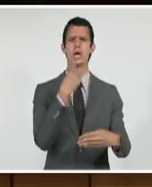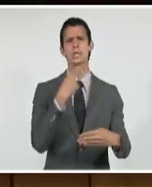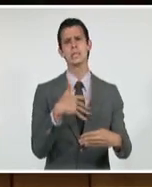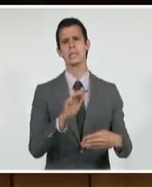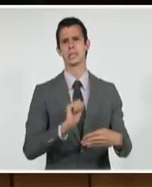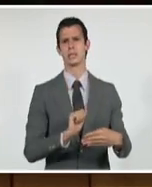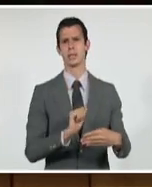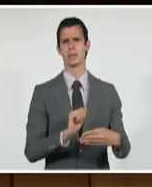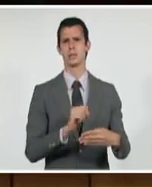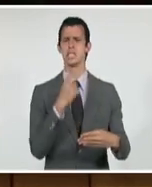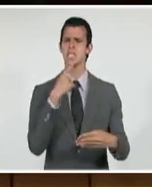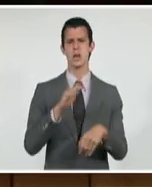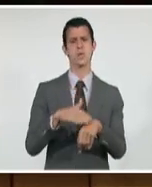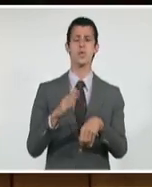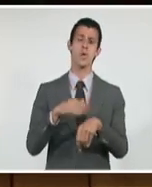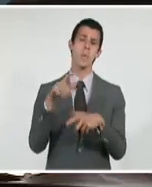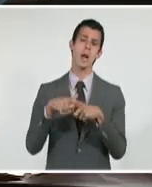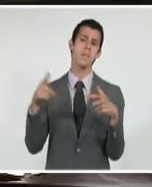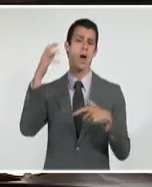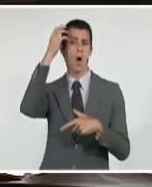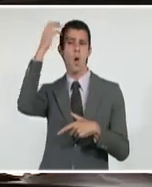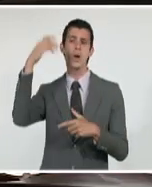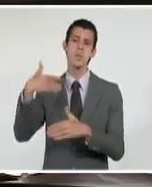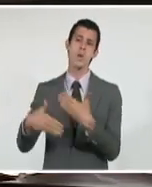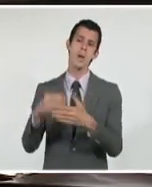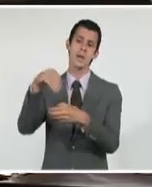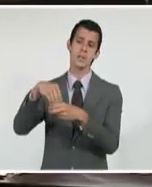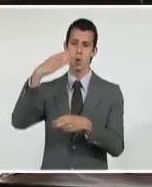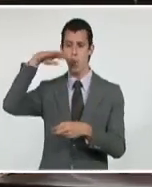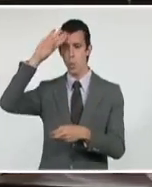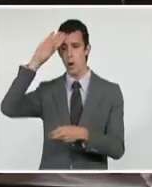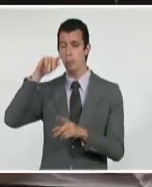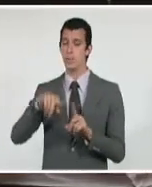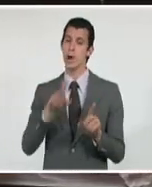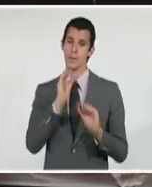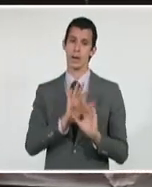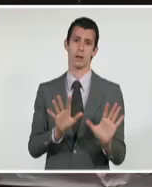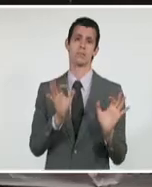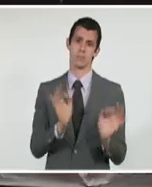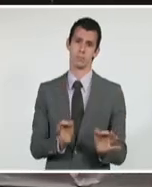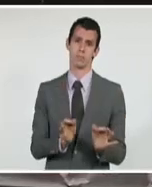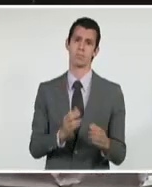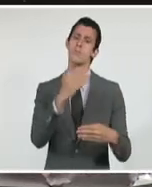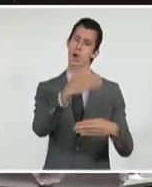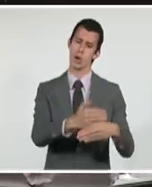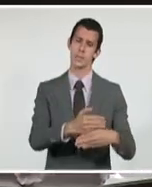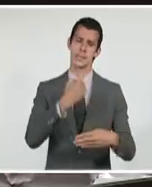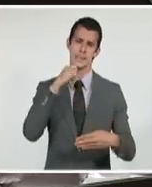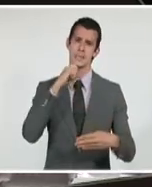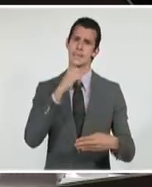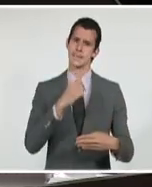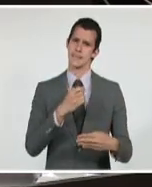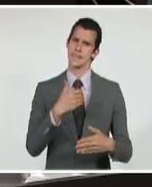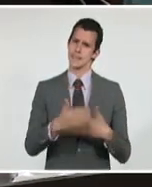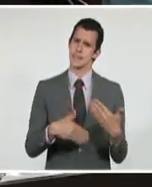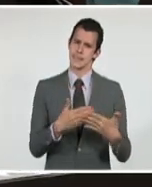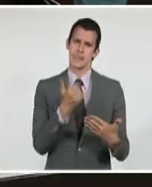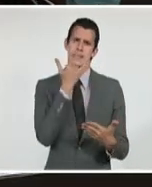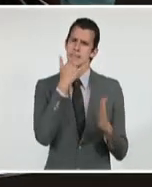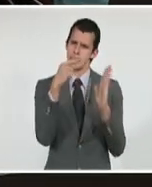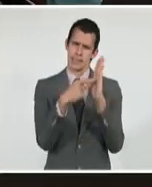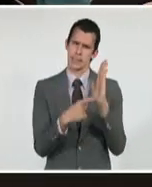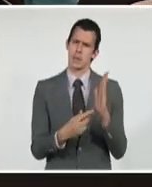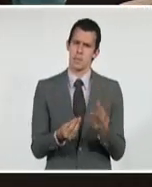mala gestión del gobierno. A pesar del complejo escenario, no nos hemos detenido en la búsqueda de